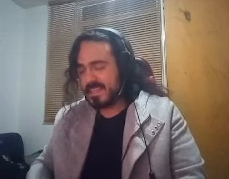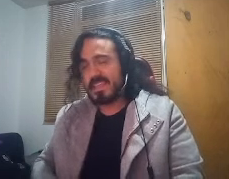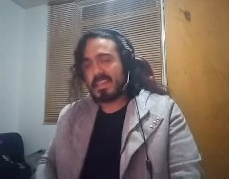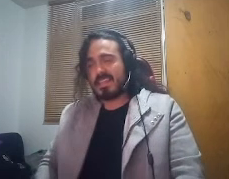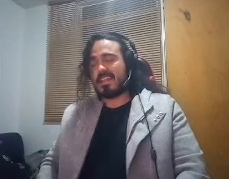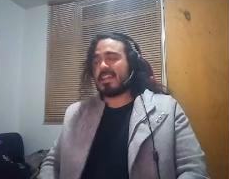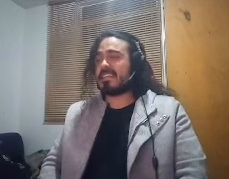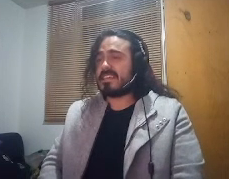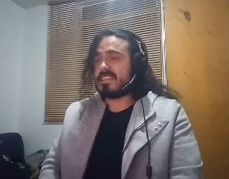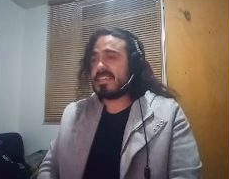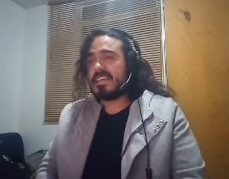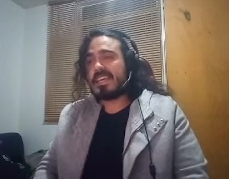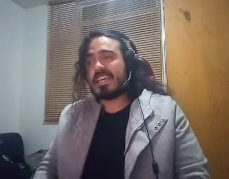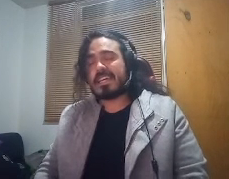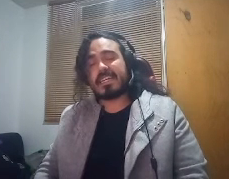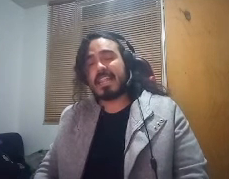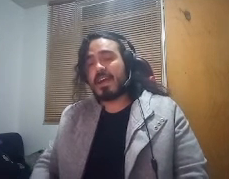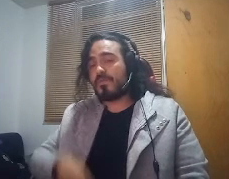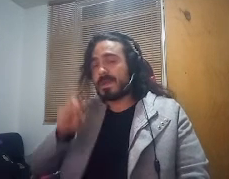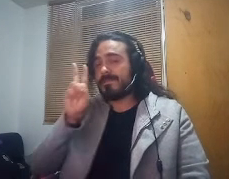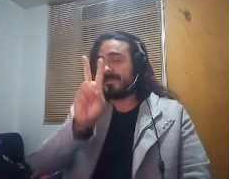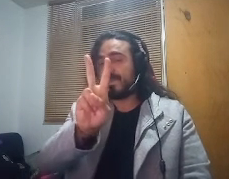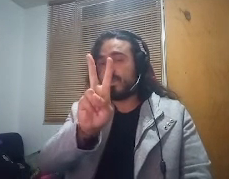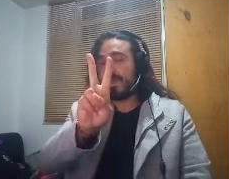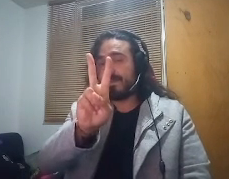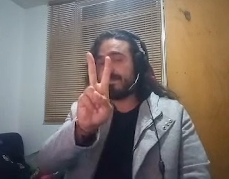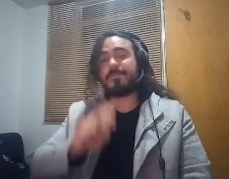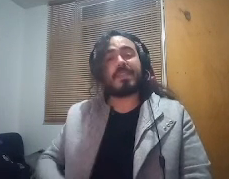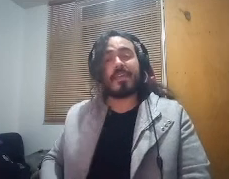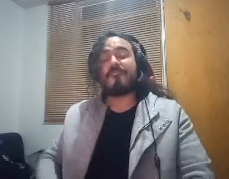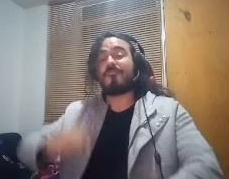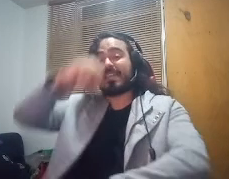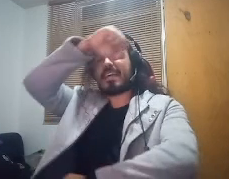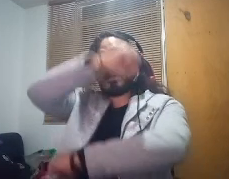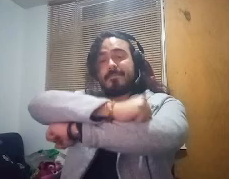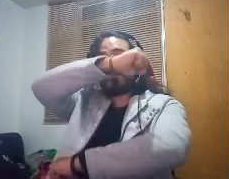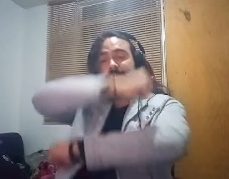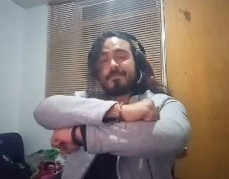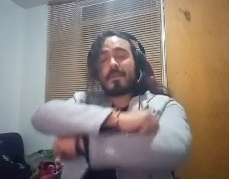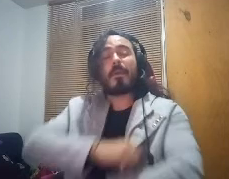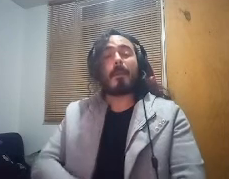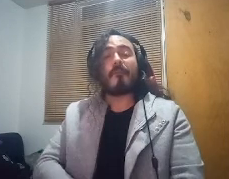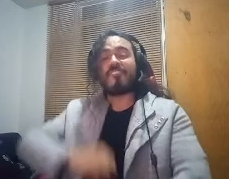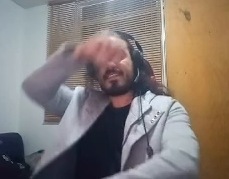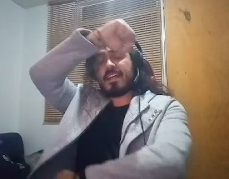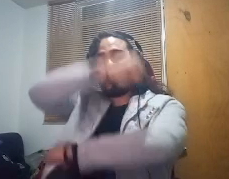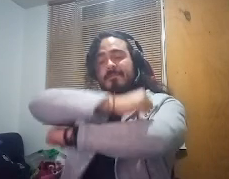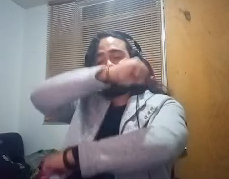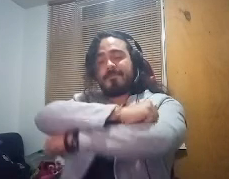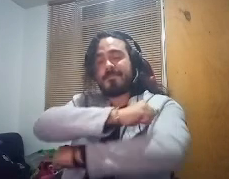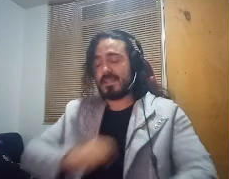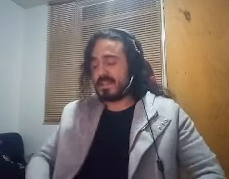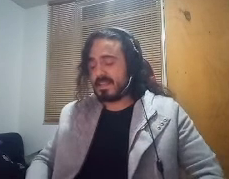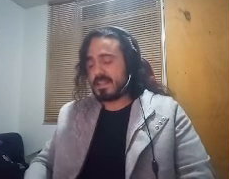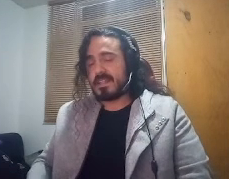la siguiente es la v v de ventana ventana